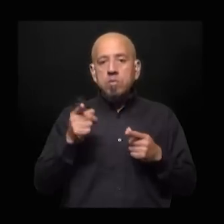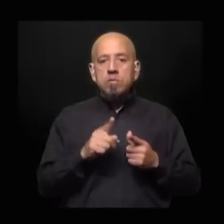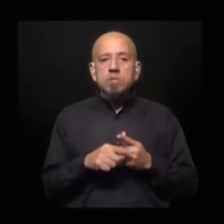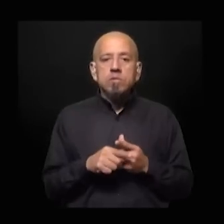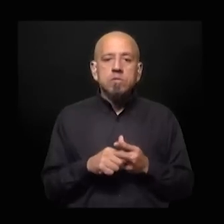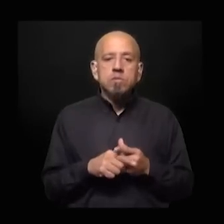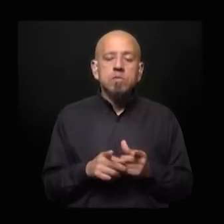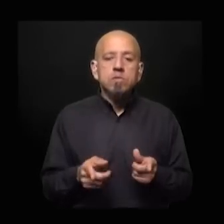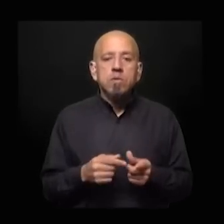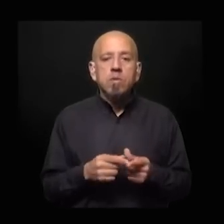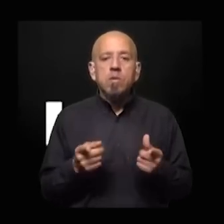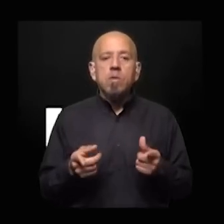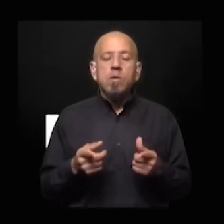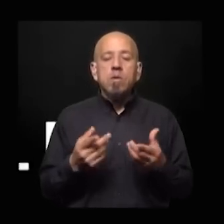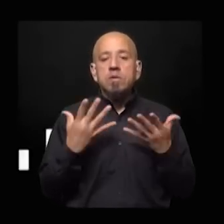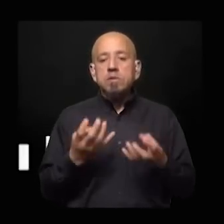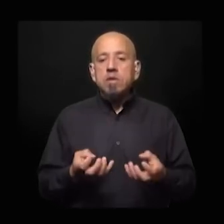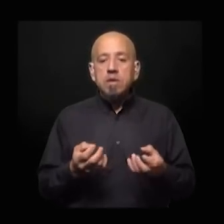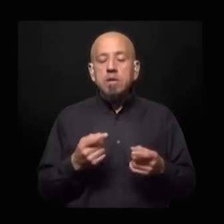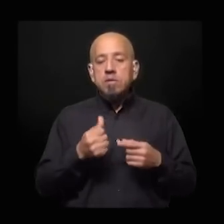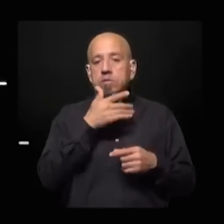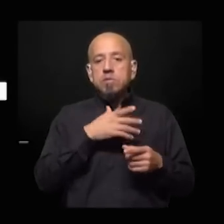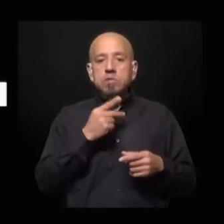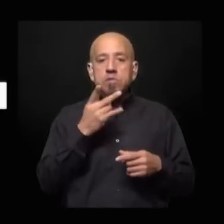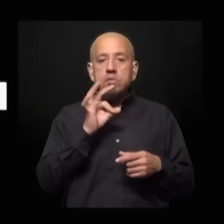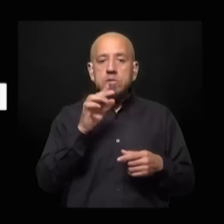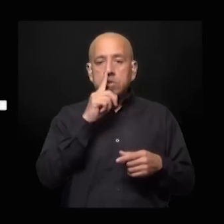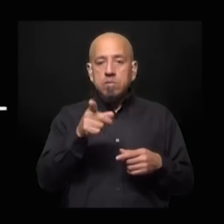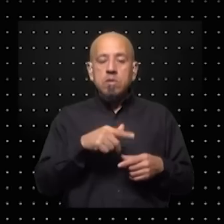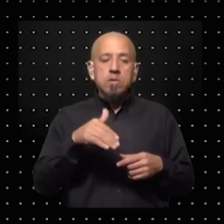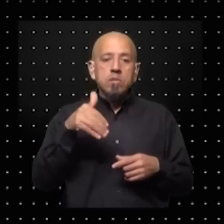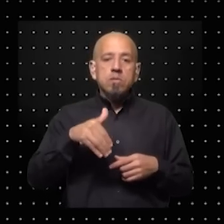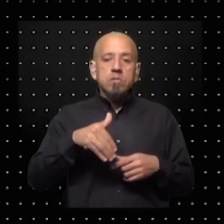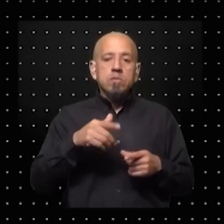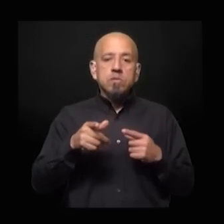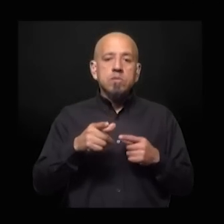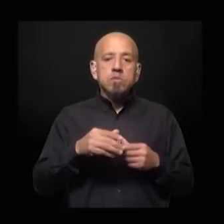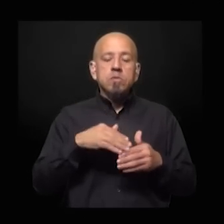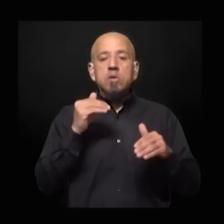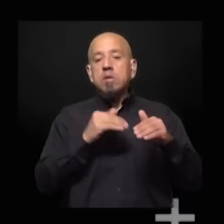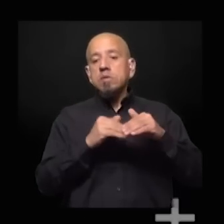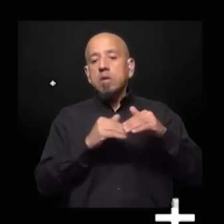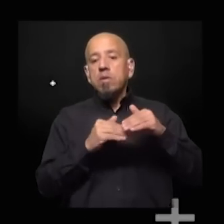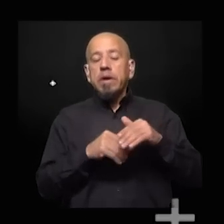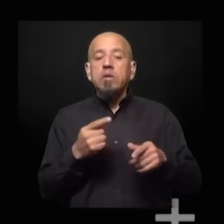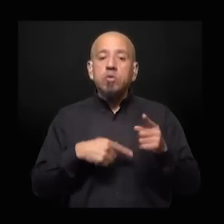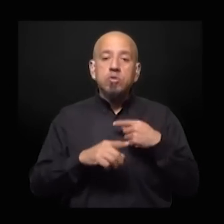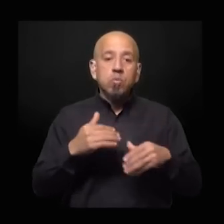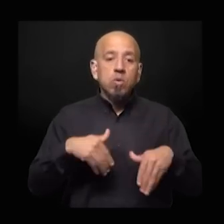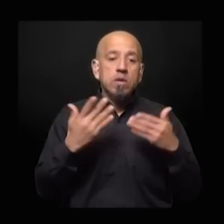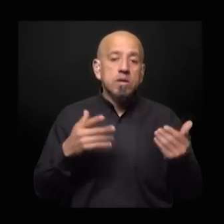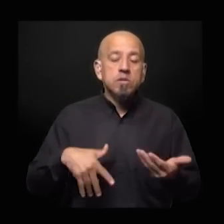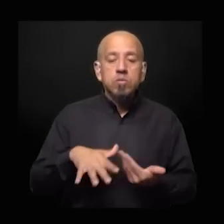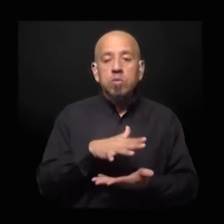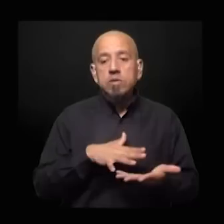una de las sequías más grandes de su historia y eso le generó 20 mil millones de dólares menos de reservas entonces cualquier movimiento